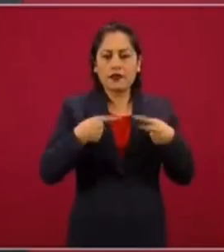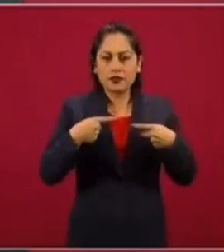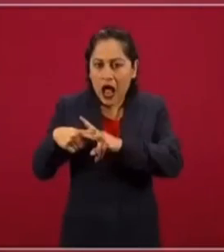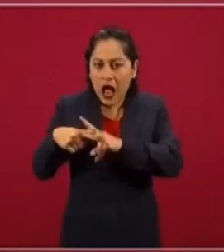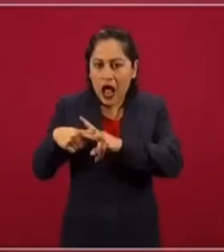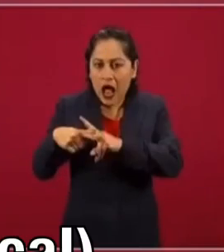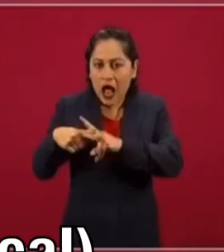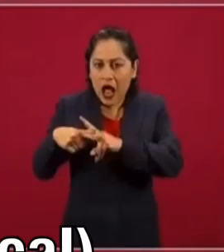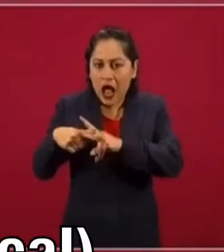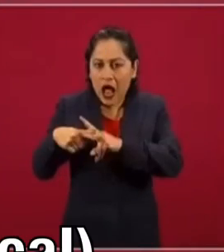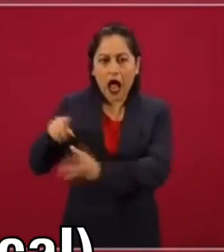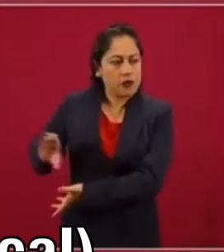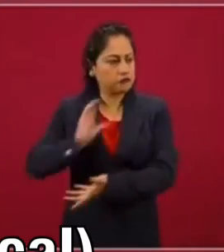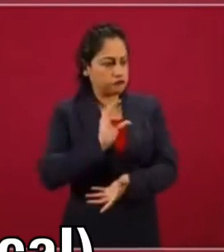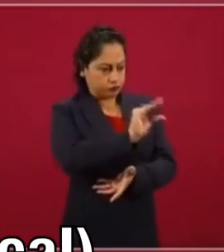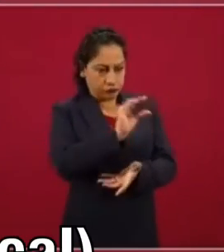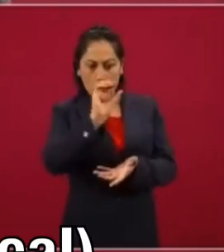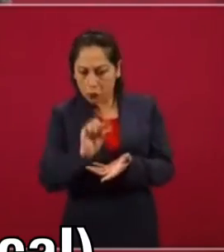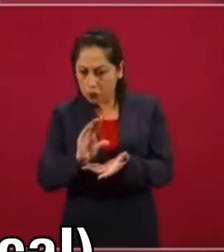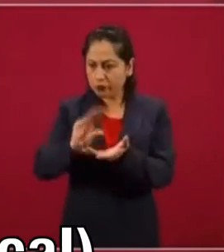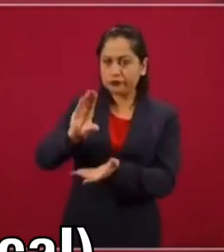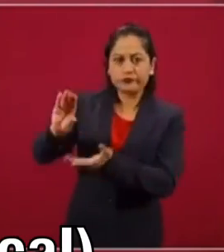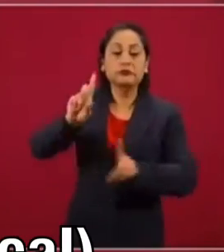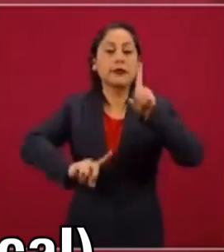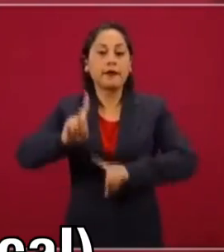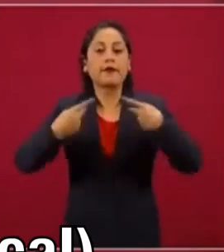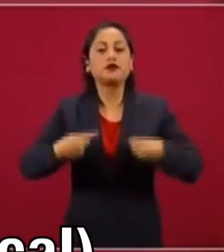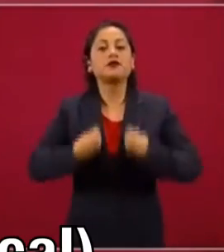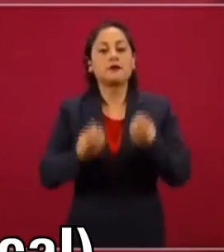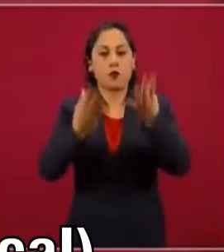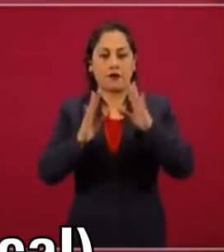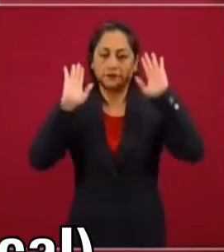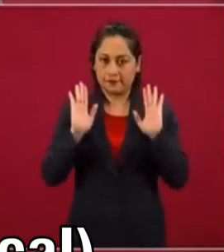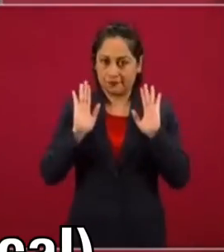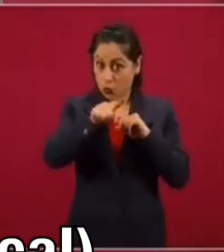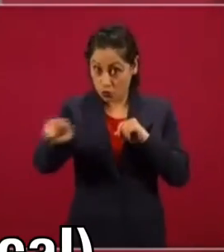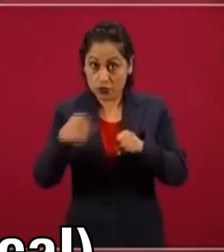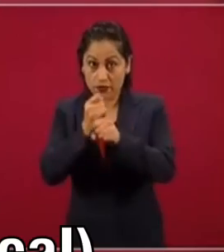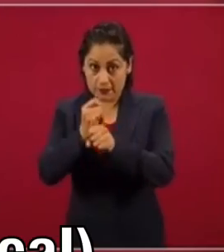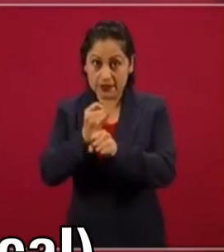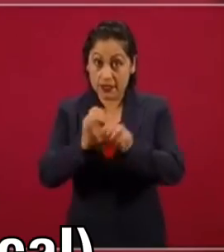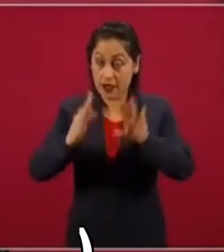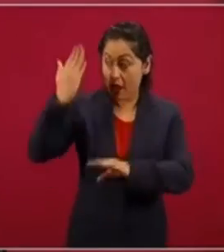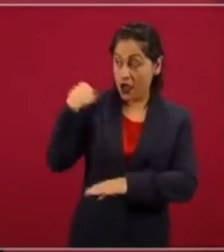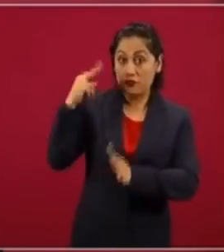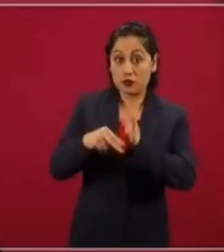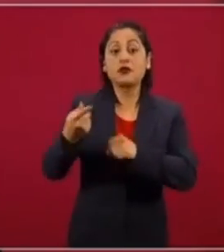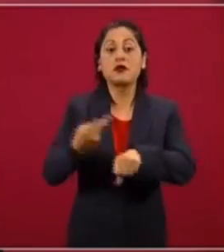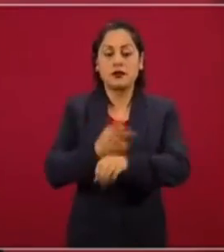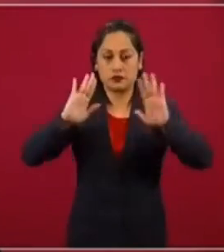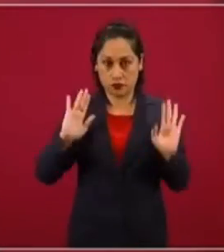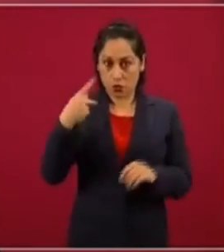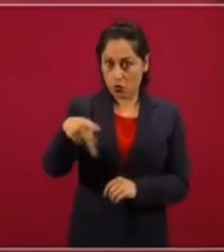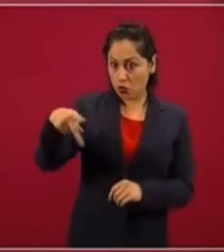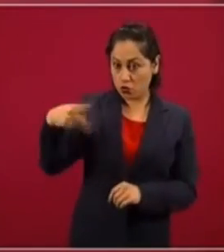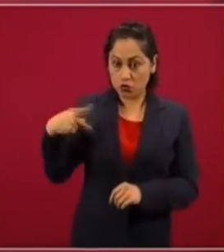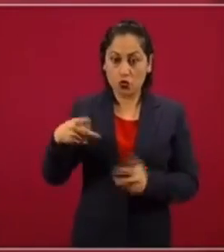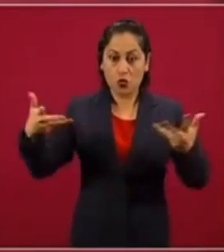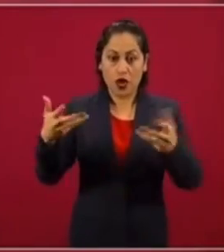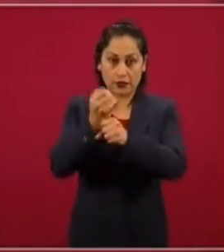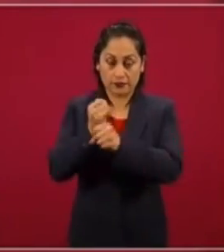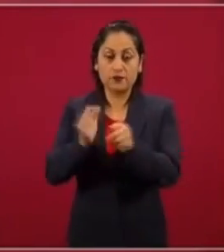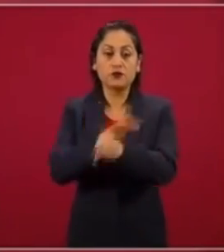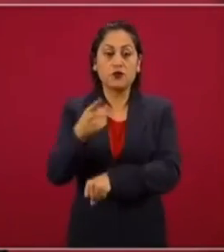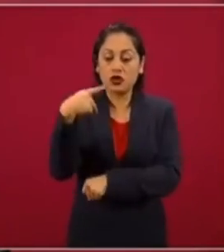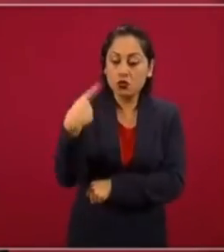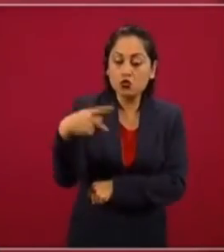Bueno, cuando se hizo esa reforma, ya ustedes van a hacer la investigación, porque ustedes son mironas